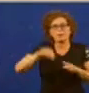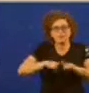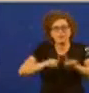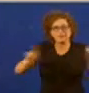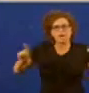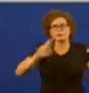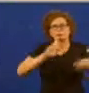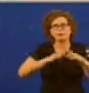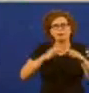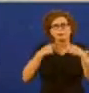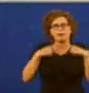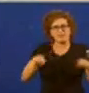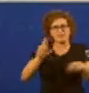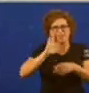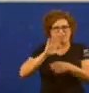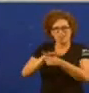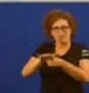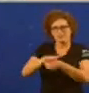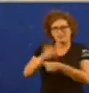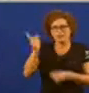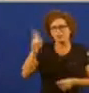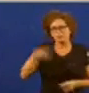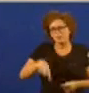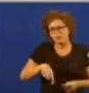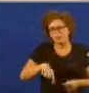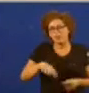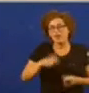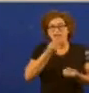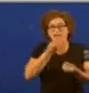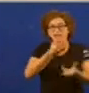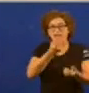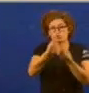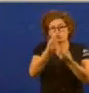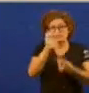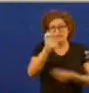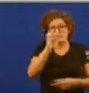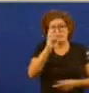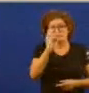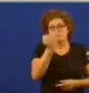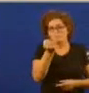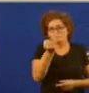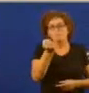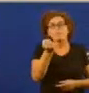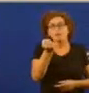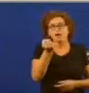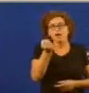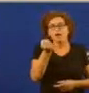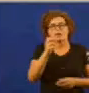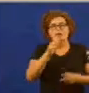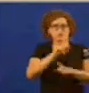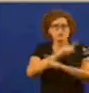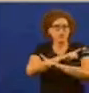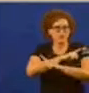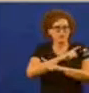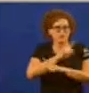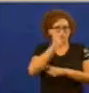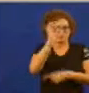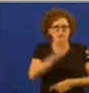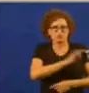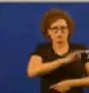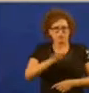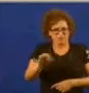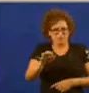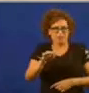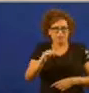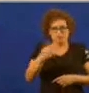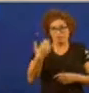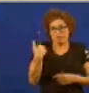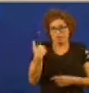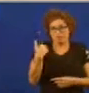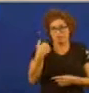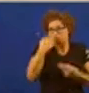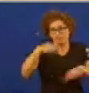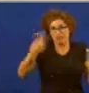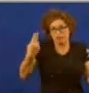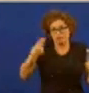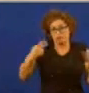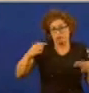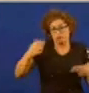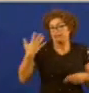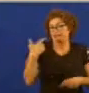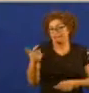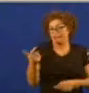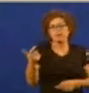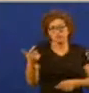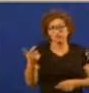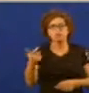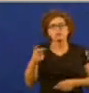ano perdido nesta área os datos da EPA os datos do paro registrado que ainda publicados hoxe onte